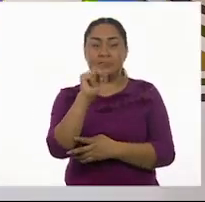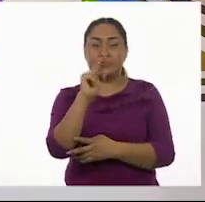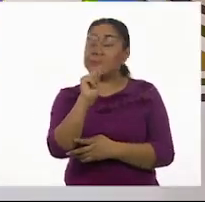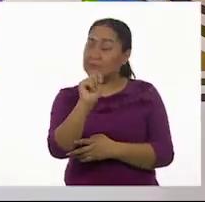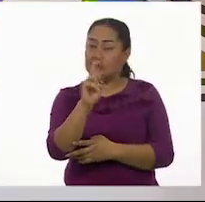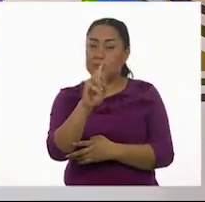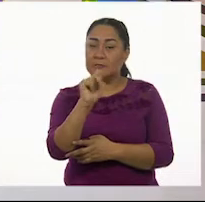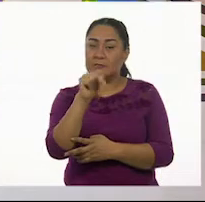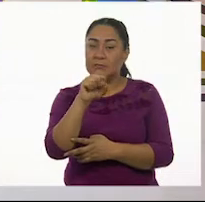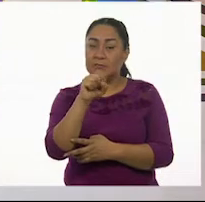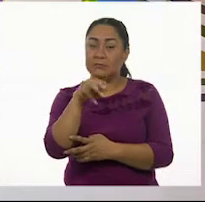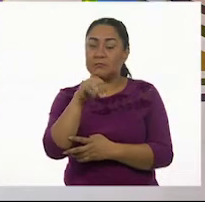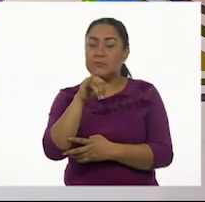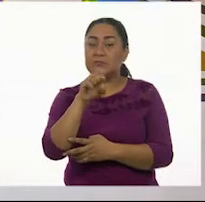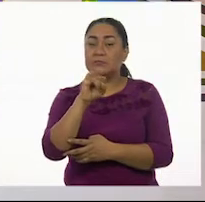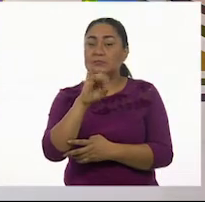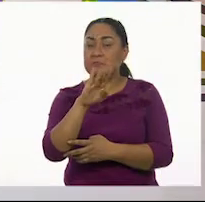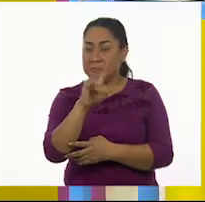Vamos a ver.